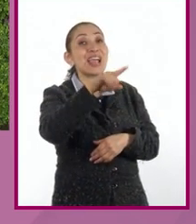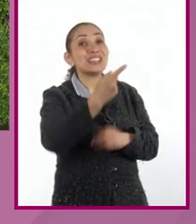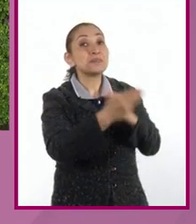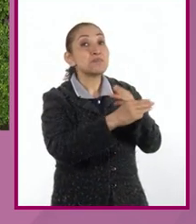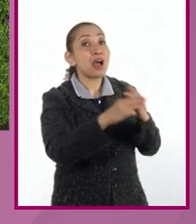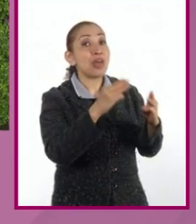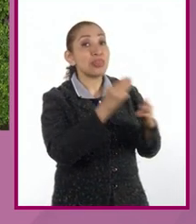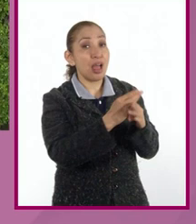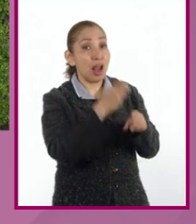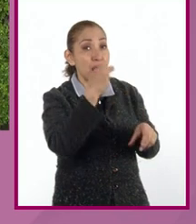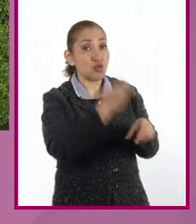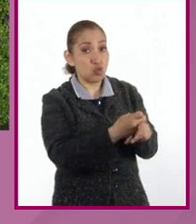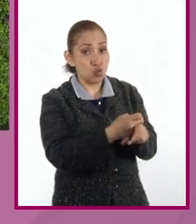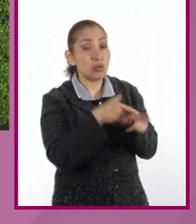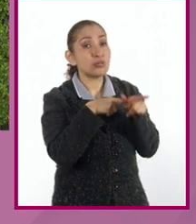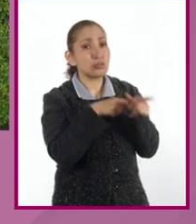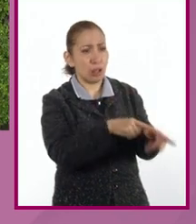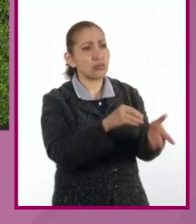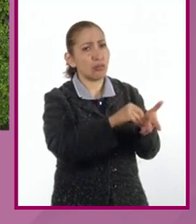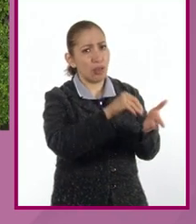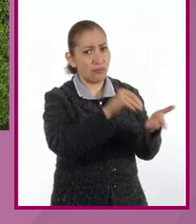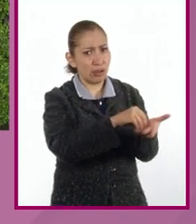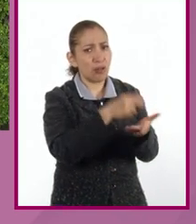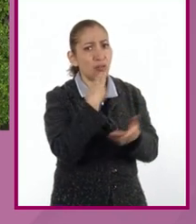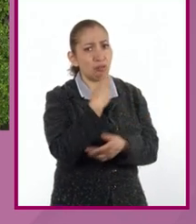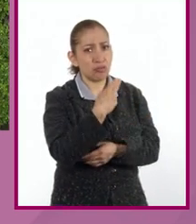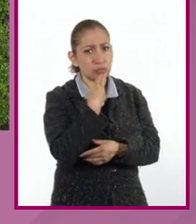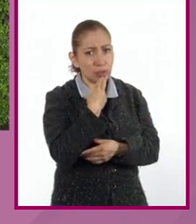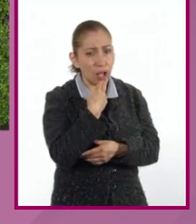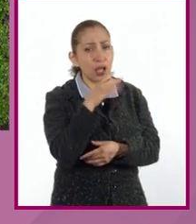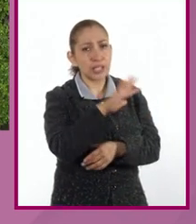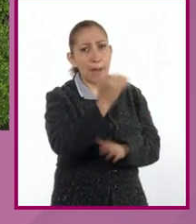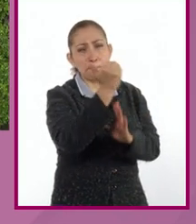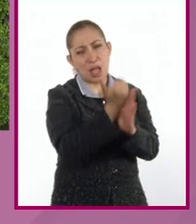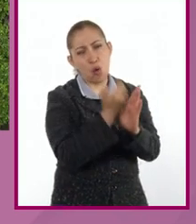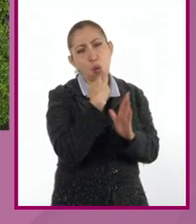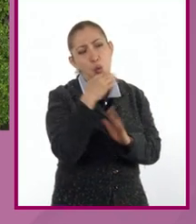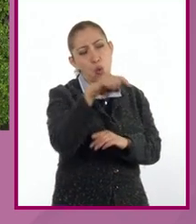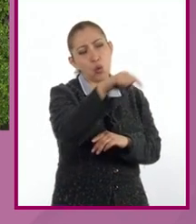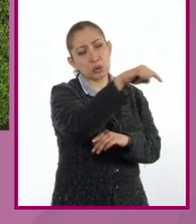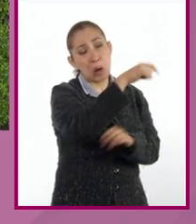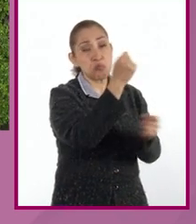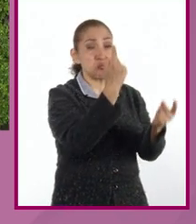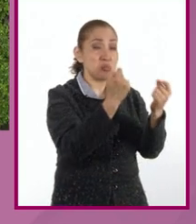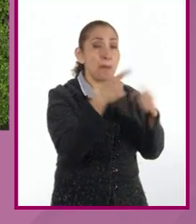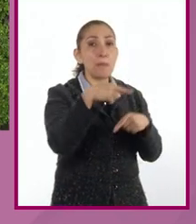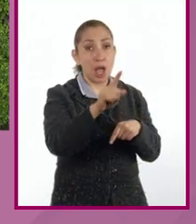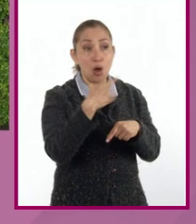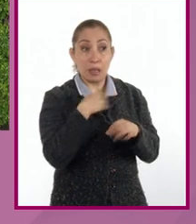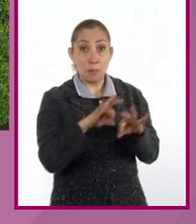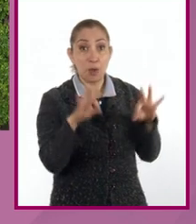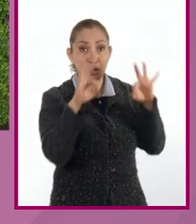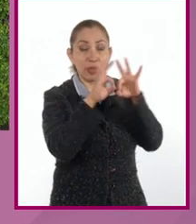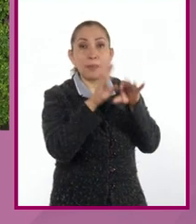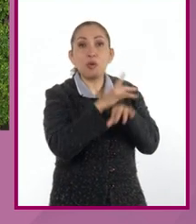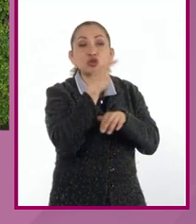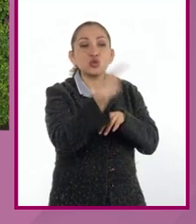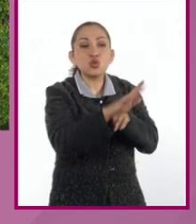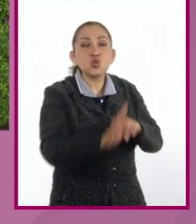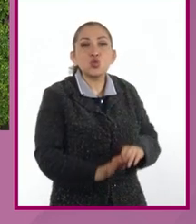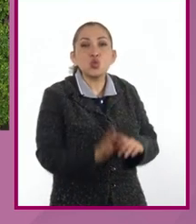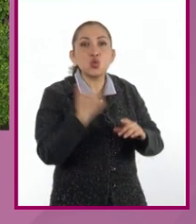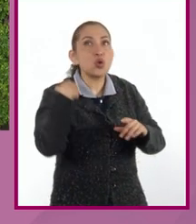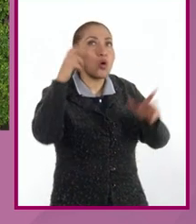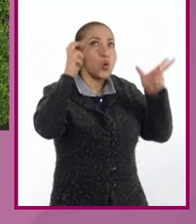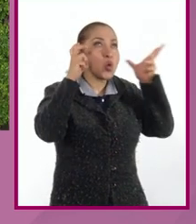materiales que ha persistido incluso hasta nuestros días, ya con menos uso, pero muy significativo. ¿Por qué? Por sus propiedades